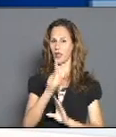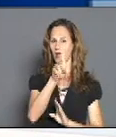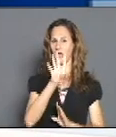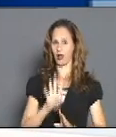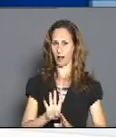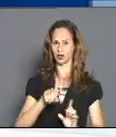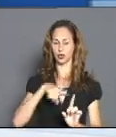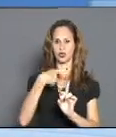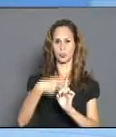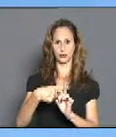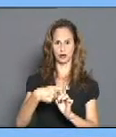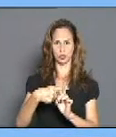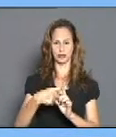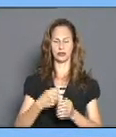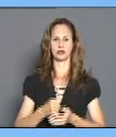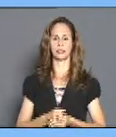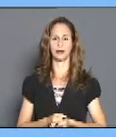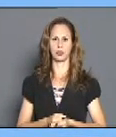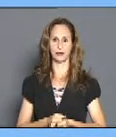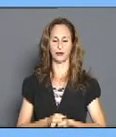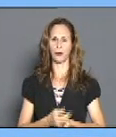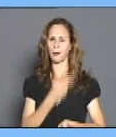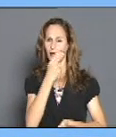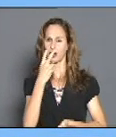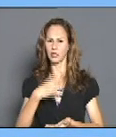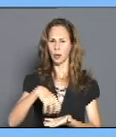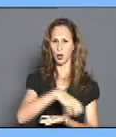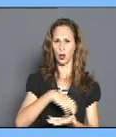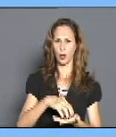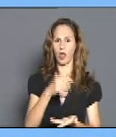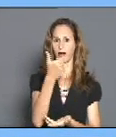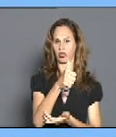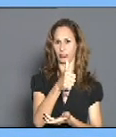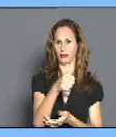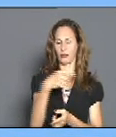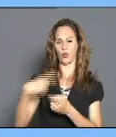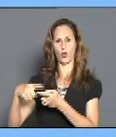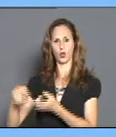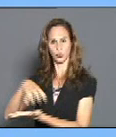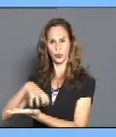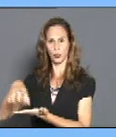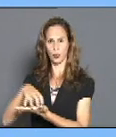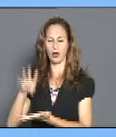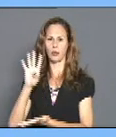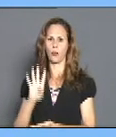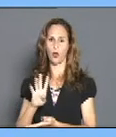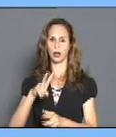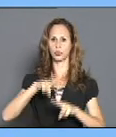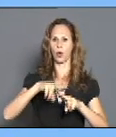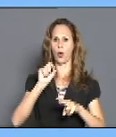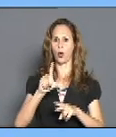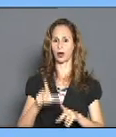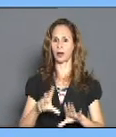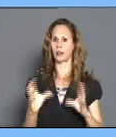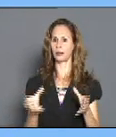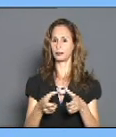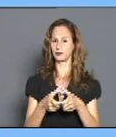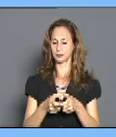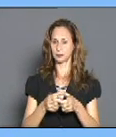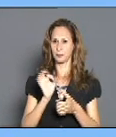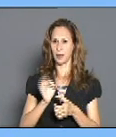diagnosticados. Área de salud José Martín con 10 casos y área de salud José Ávila Serrano con 4. El municipio de Holguín con 14